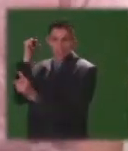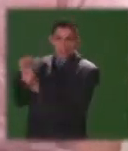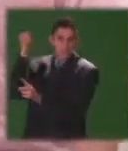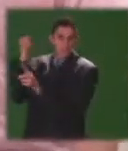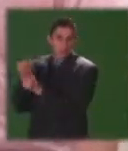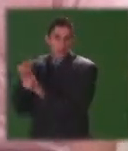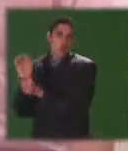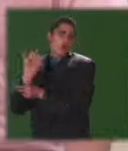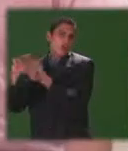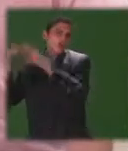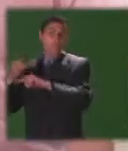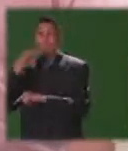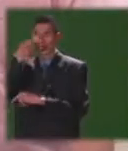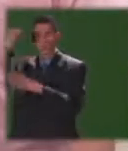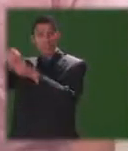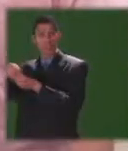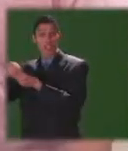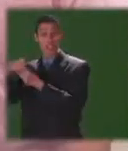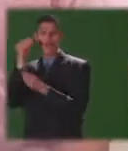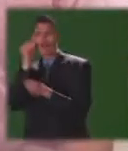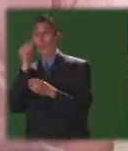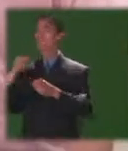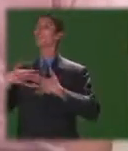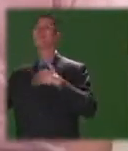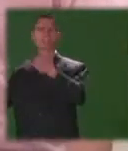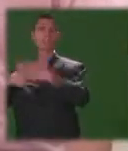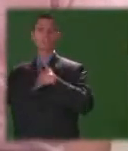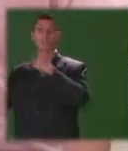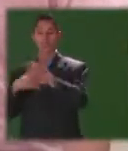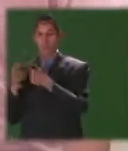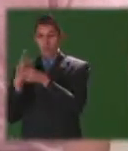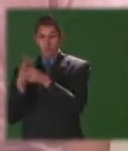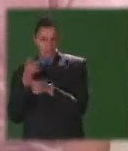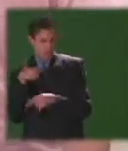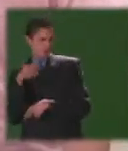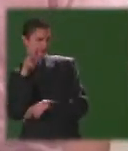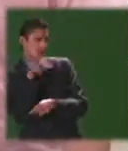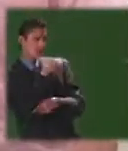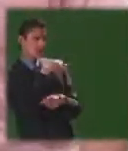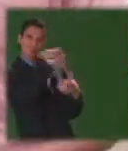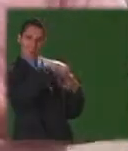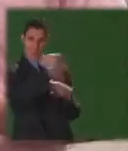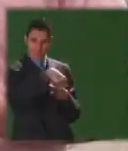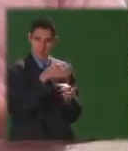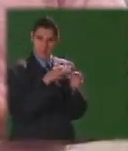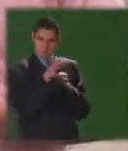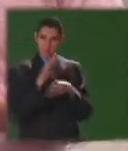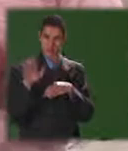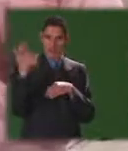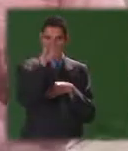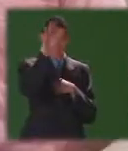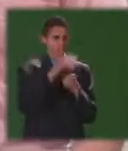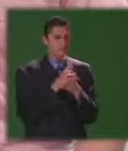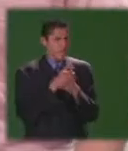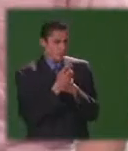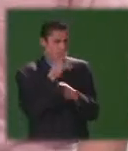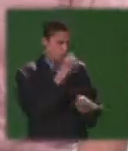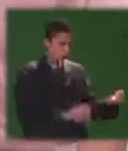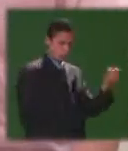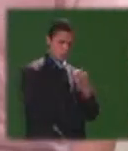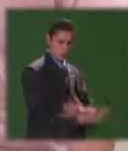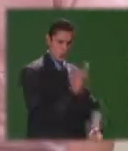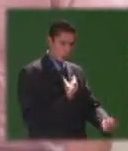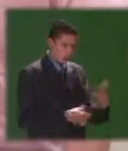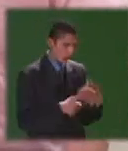felices y por eso vemos niños acá en este sector acá en este municipio vemos niños que se expresan muy bien